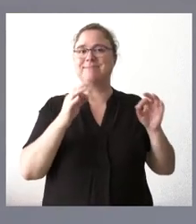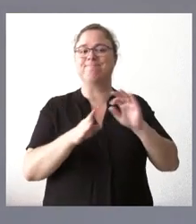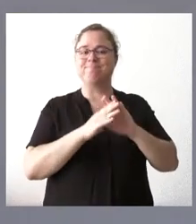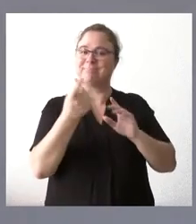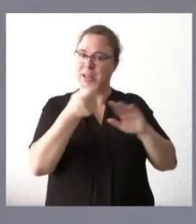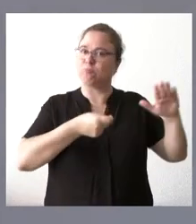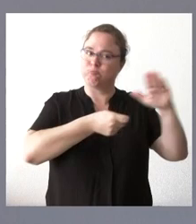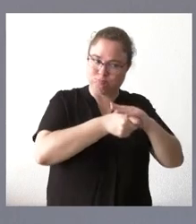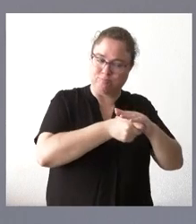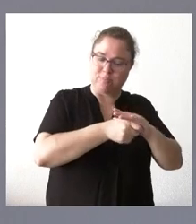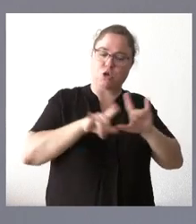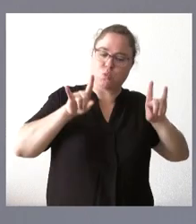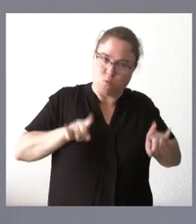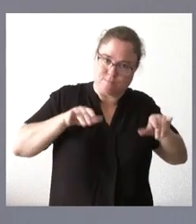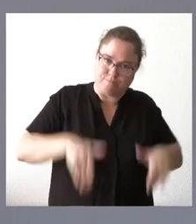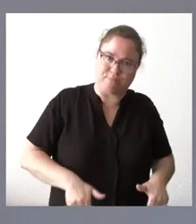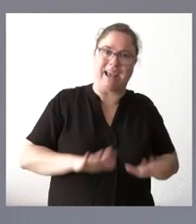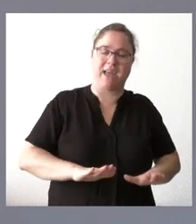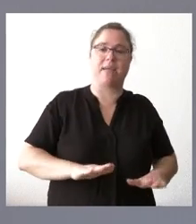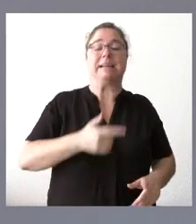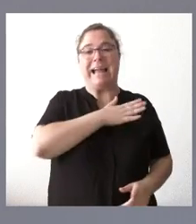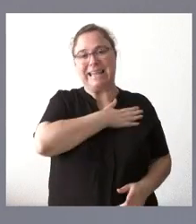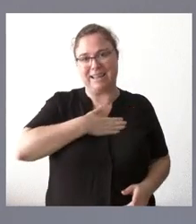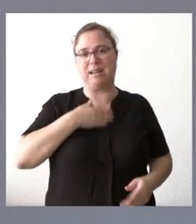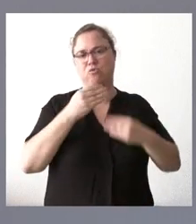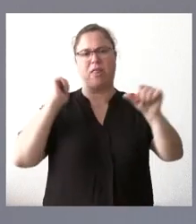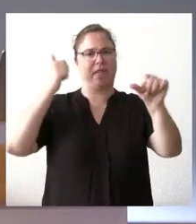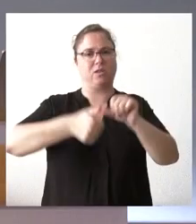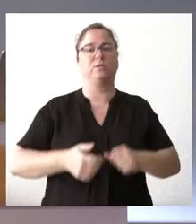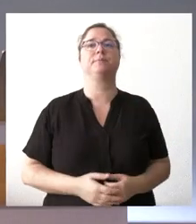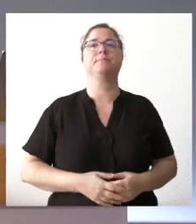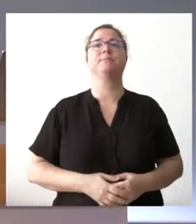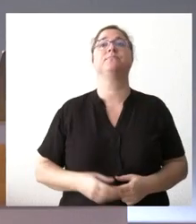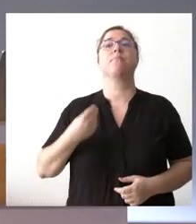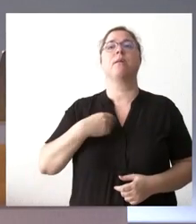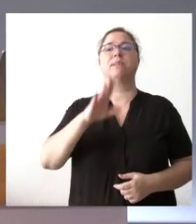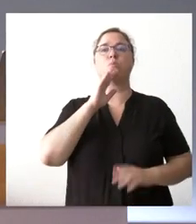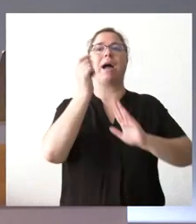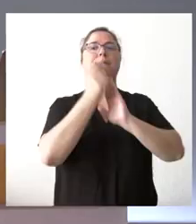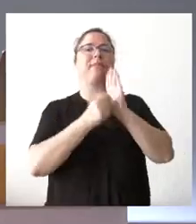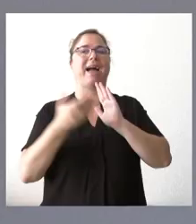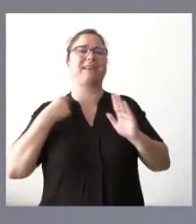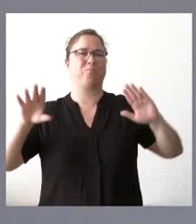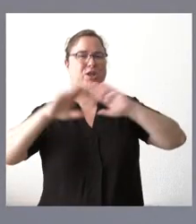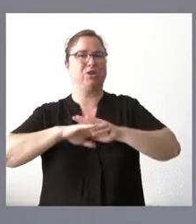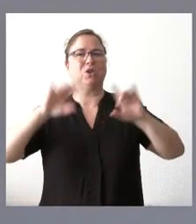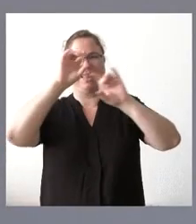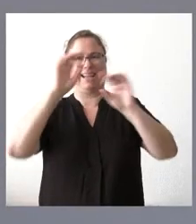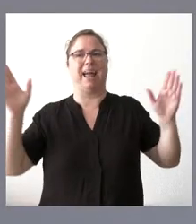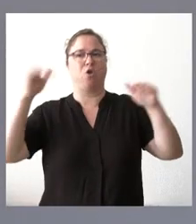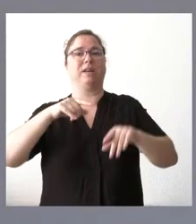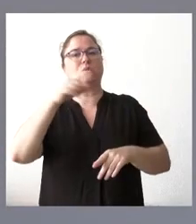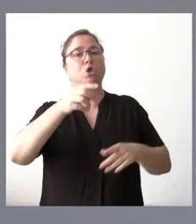inversión y que sigan aquí presentes. Y esa es una exigencia que tenemos hacia ellos. Viendo a esas medidas que conocíamos anoche, a mí no me quedado muy claro si, además de